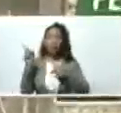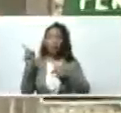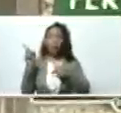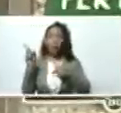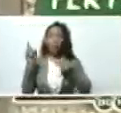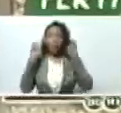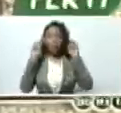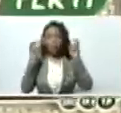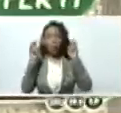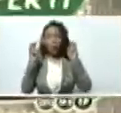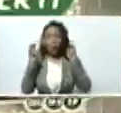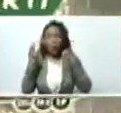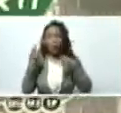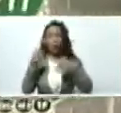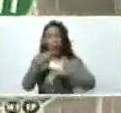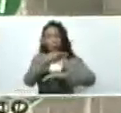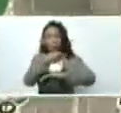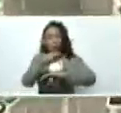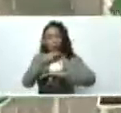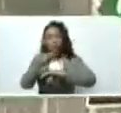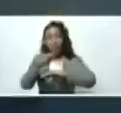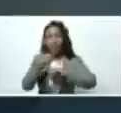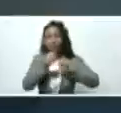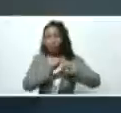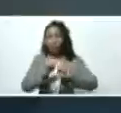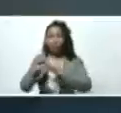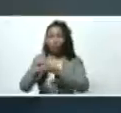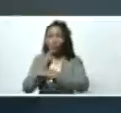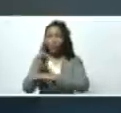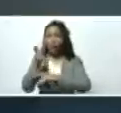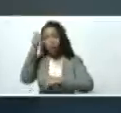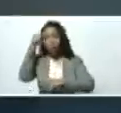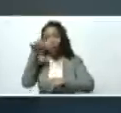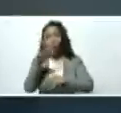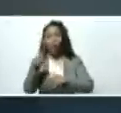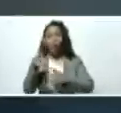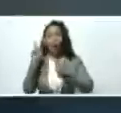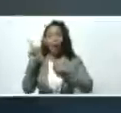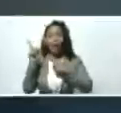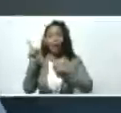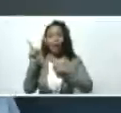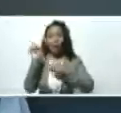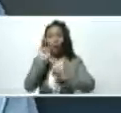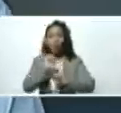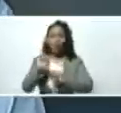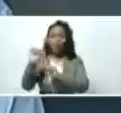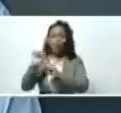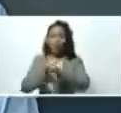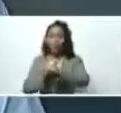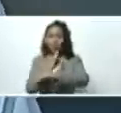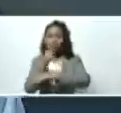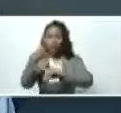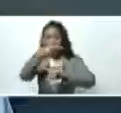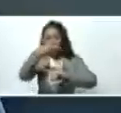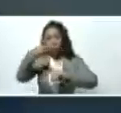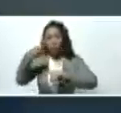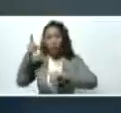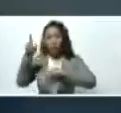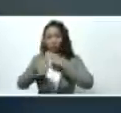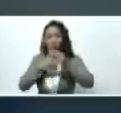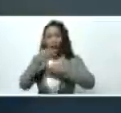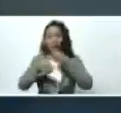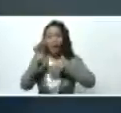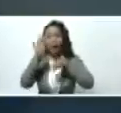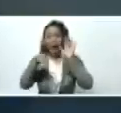insumos fertilizantes vamos a hablarle al pueblo son fertilizantes fertilizantes correcto y son fertilizantes se creado 14